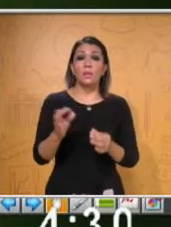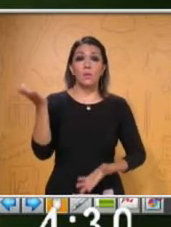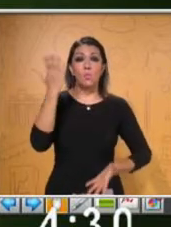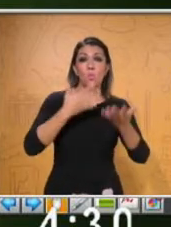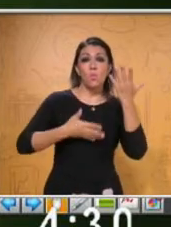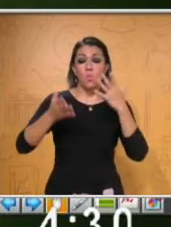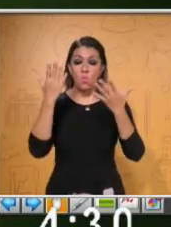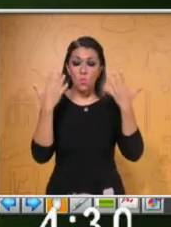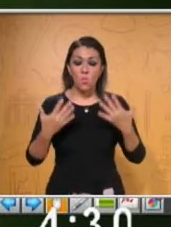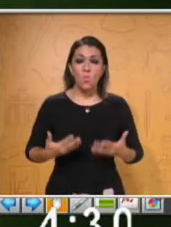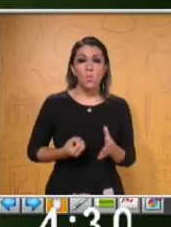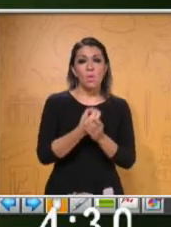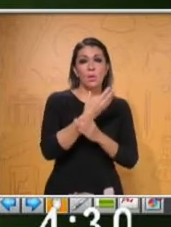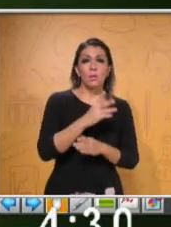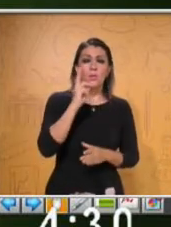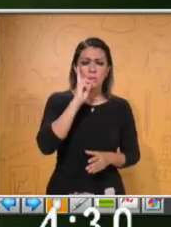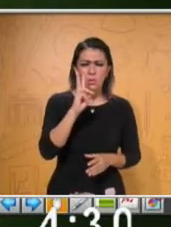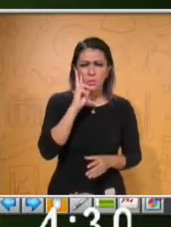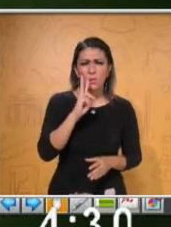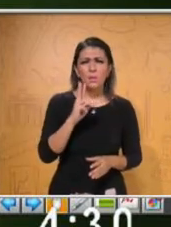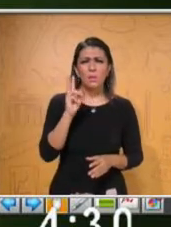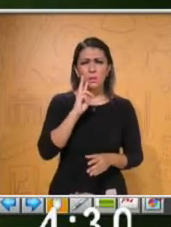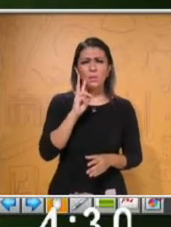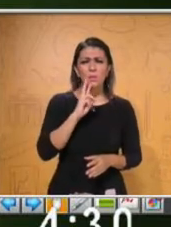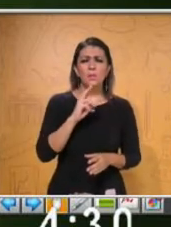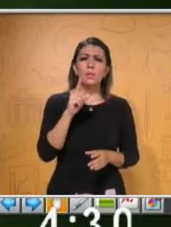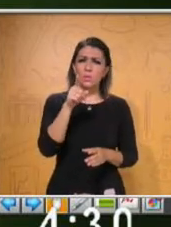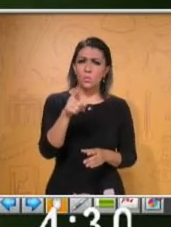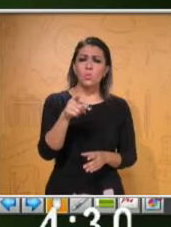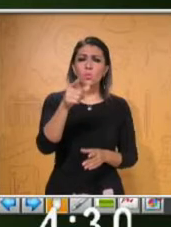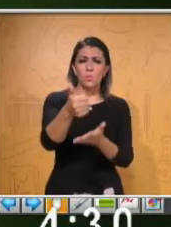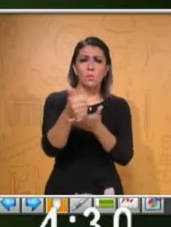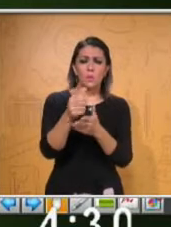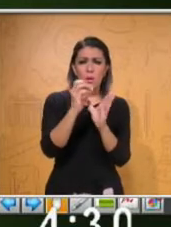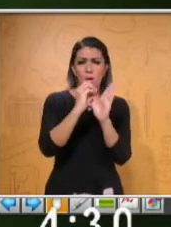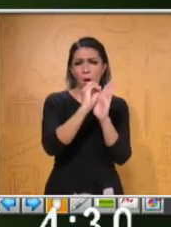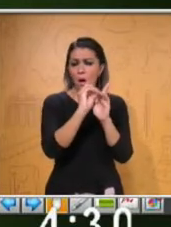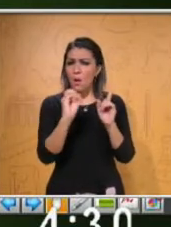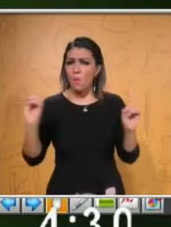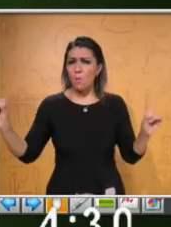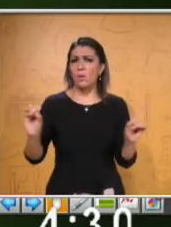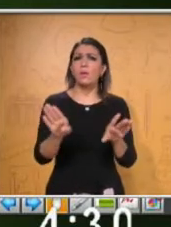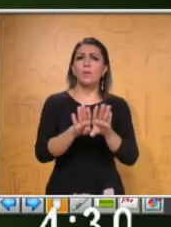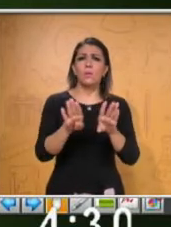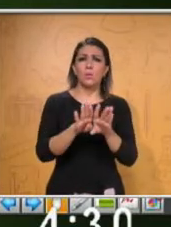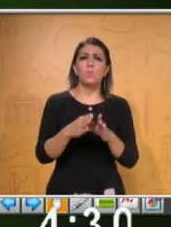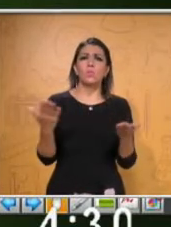Yo quiero que escuches y en un momento me vas a ayudar a ordenar esta presentación oral.